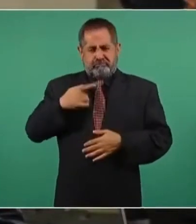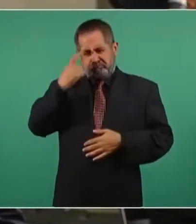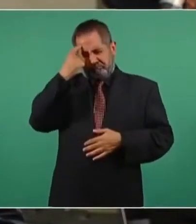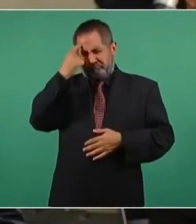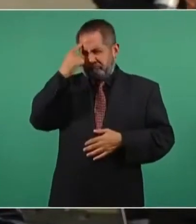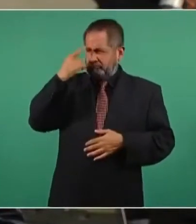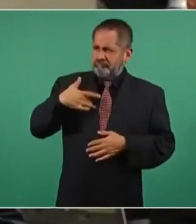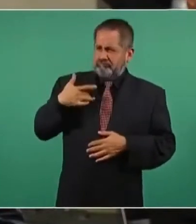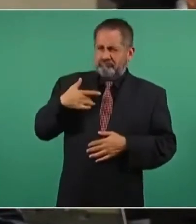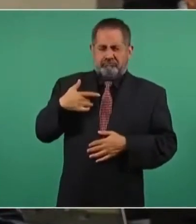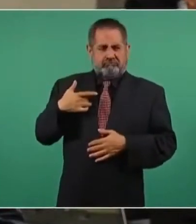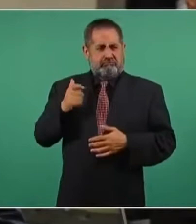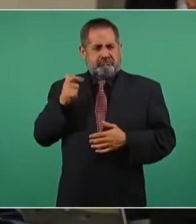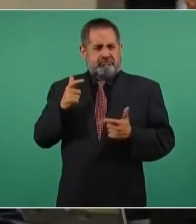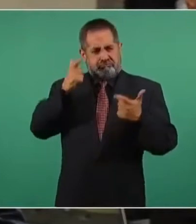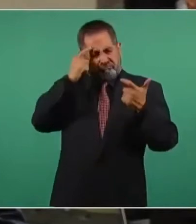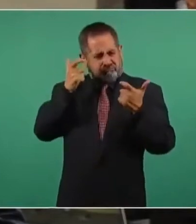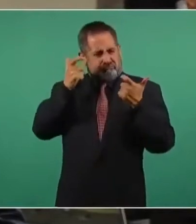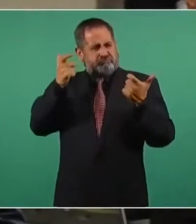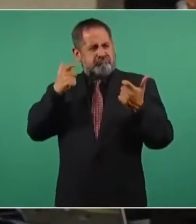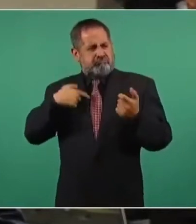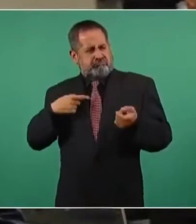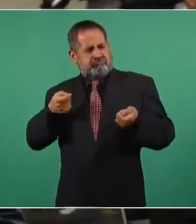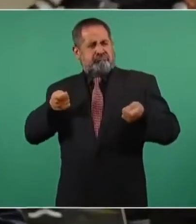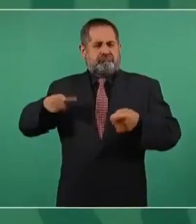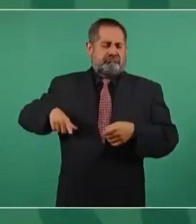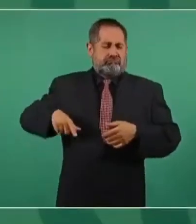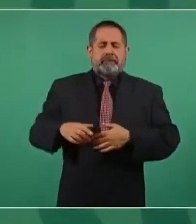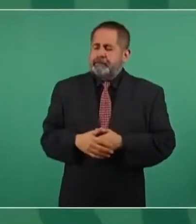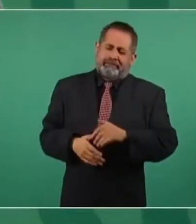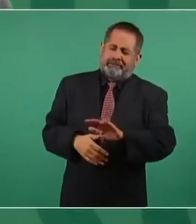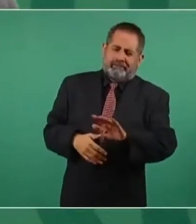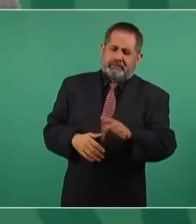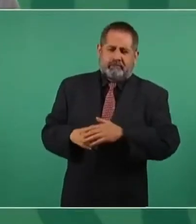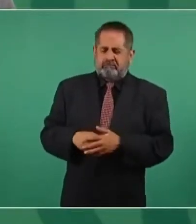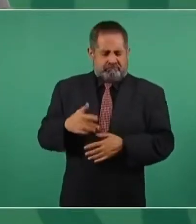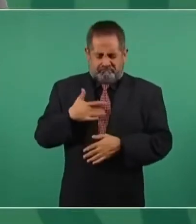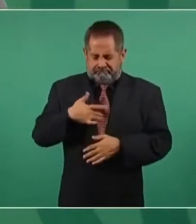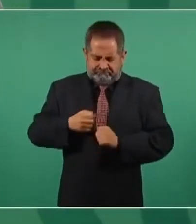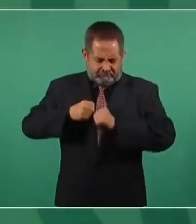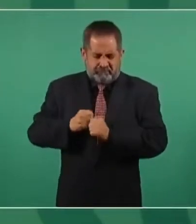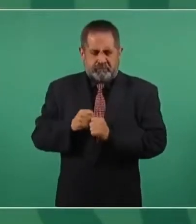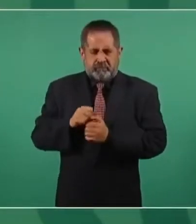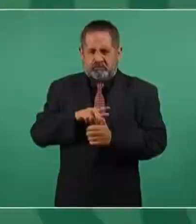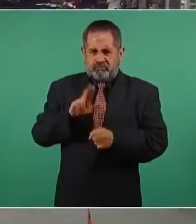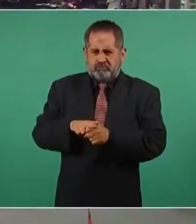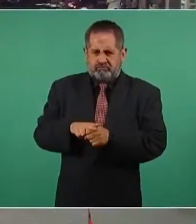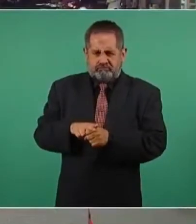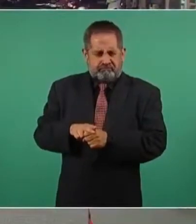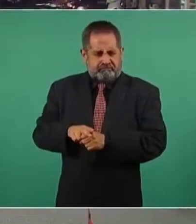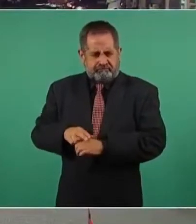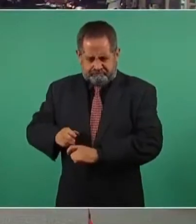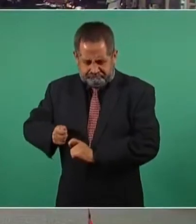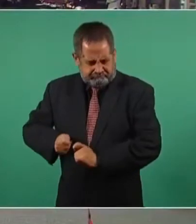911 días algún mareo de poder? no tengo los pies la